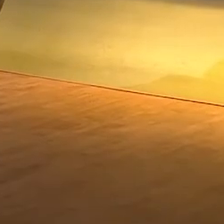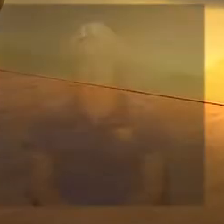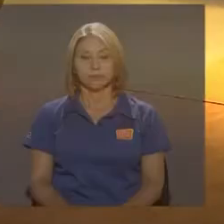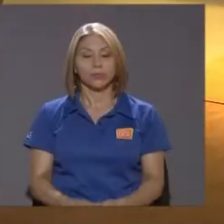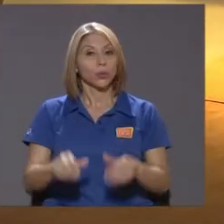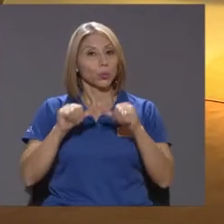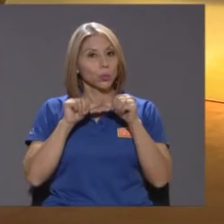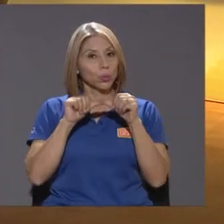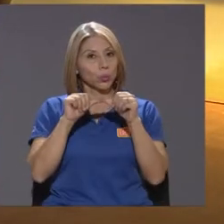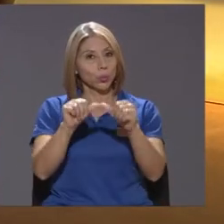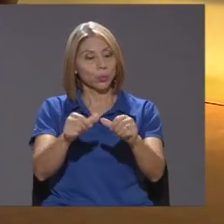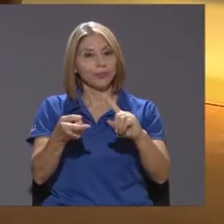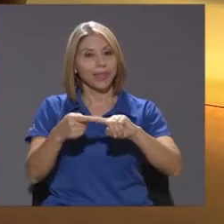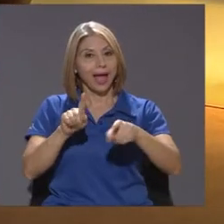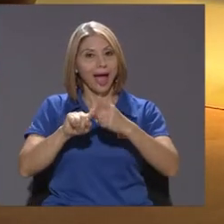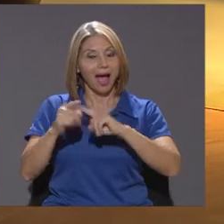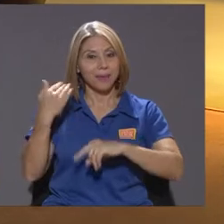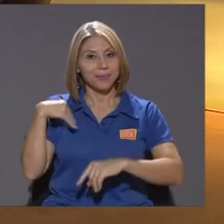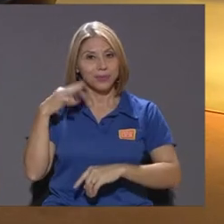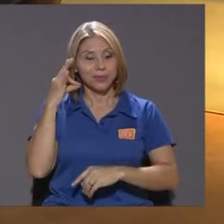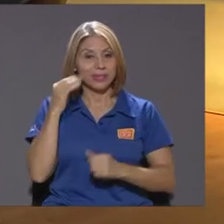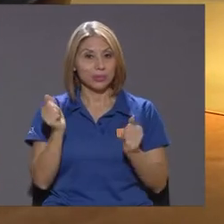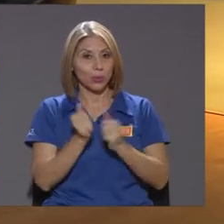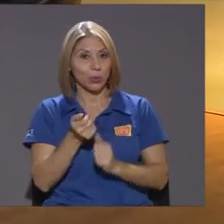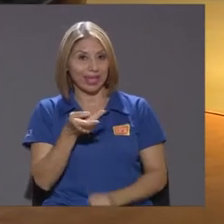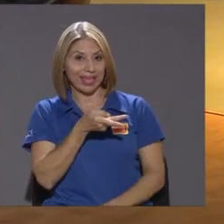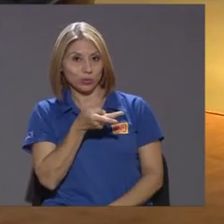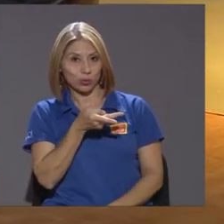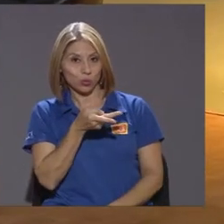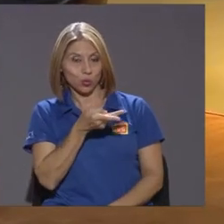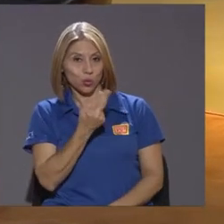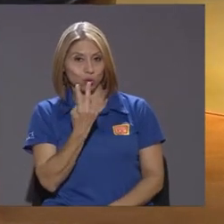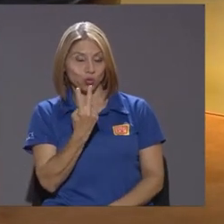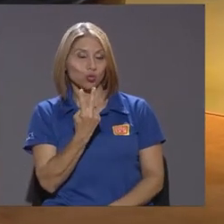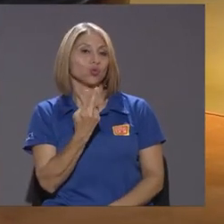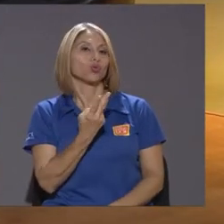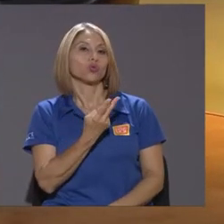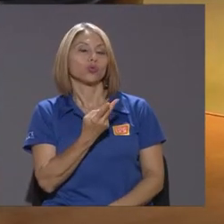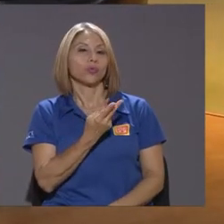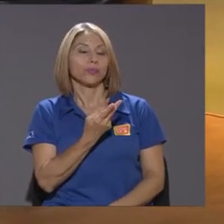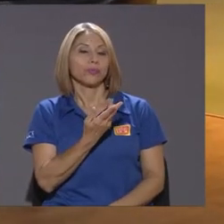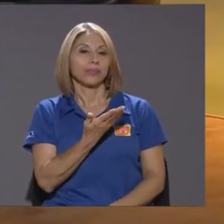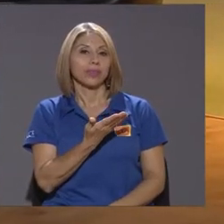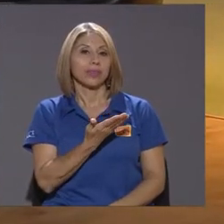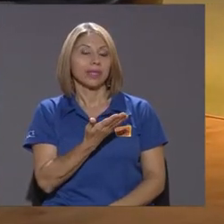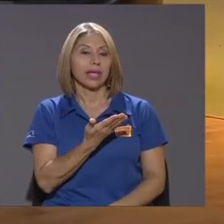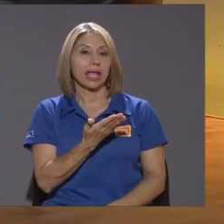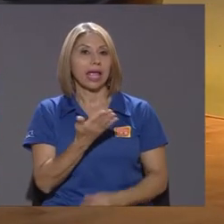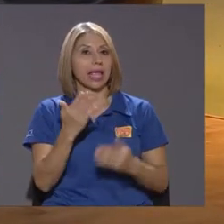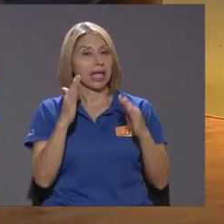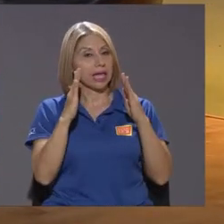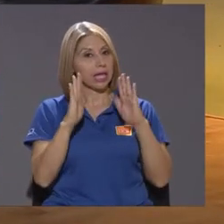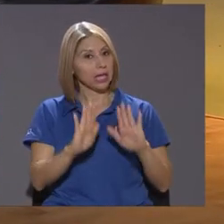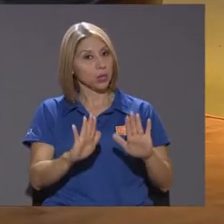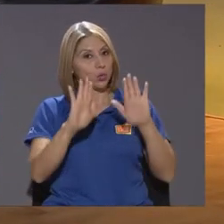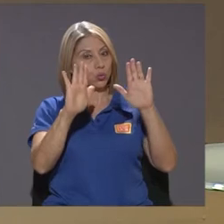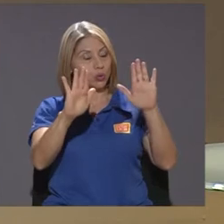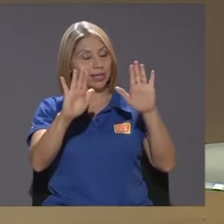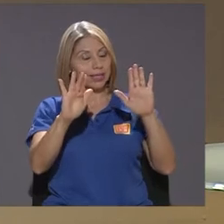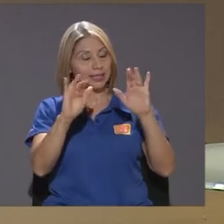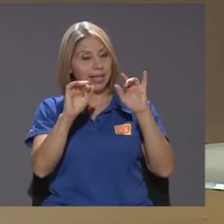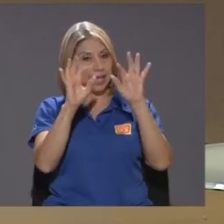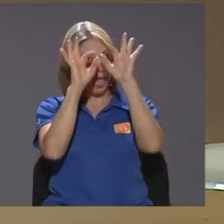Continuamos amigas y amigos con estos dos ilustres y admirados profesores